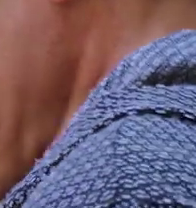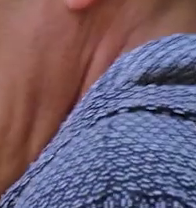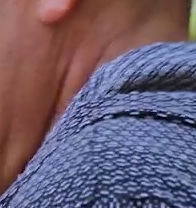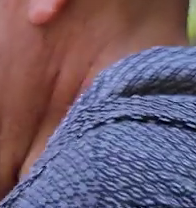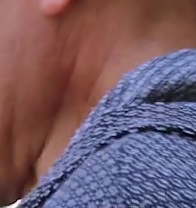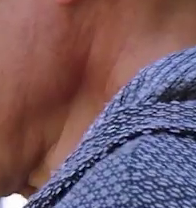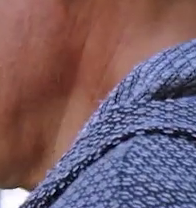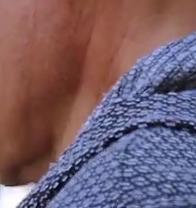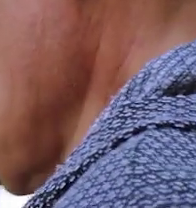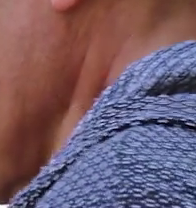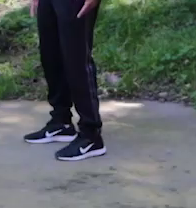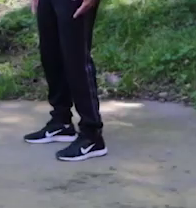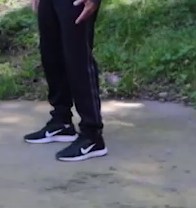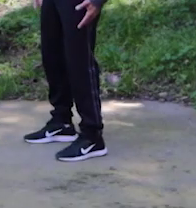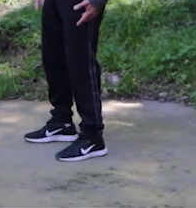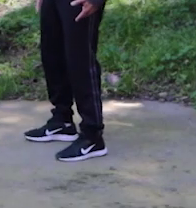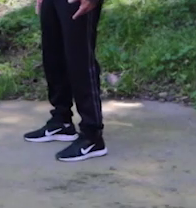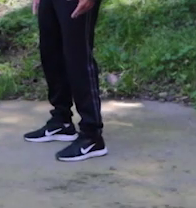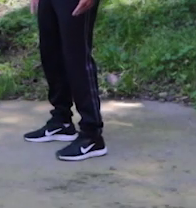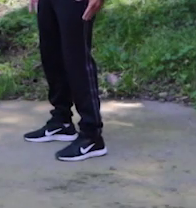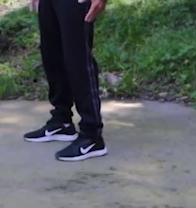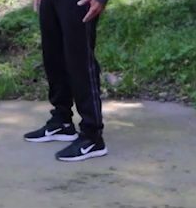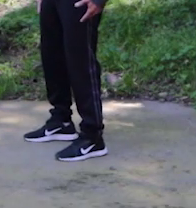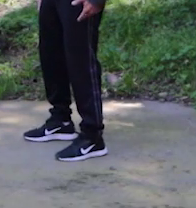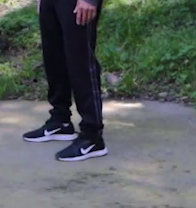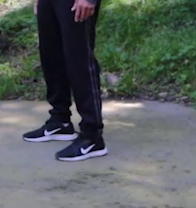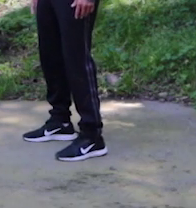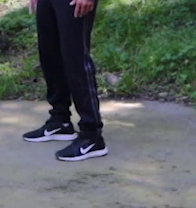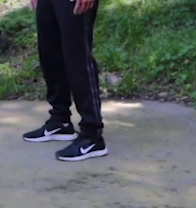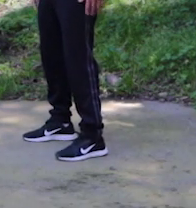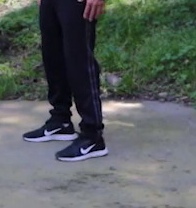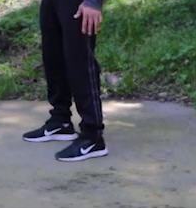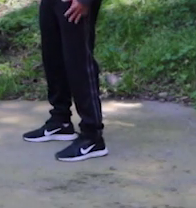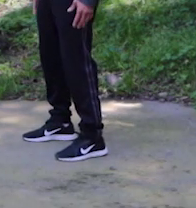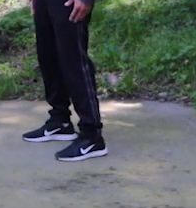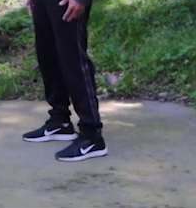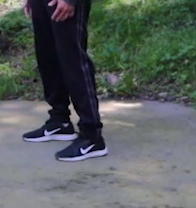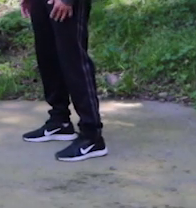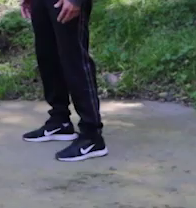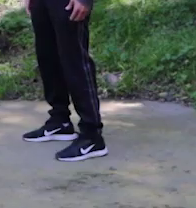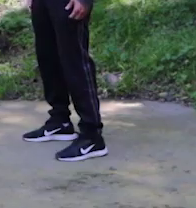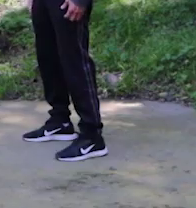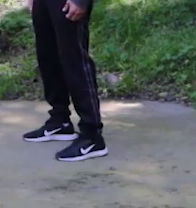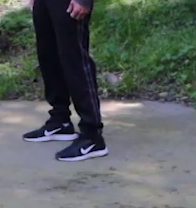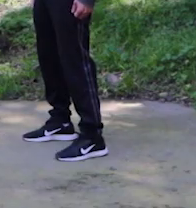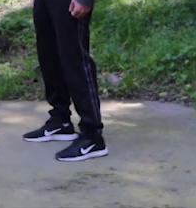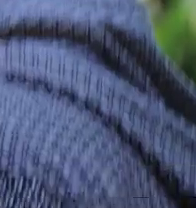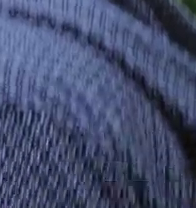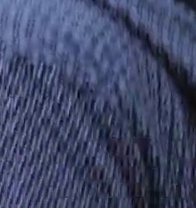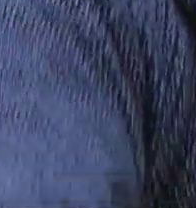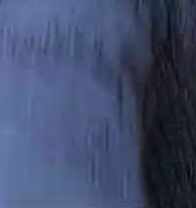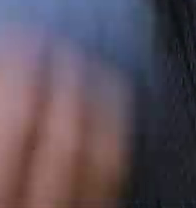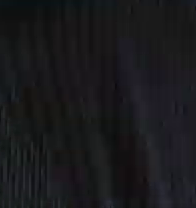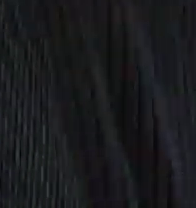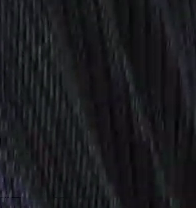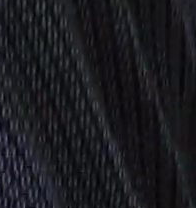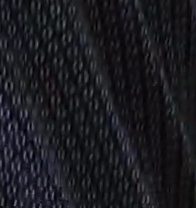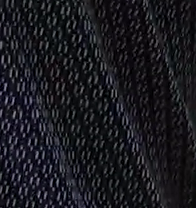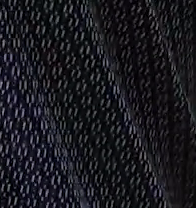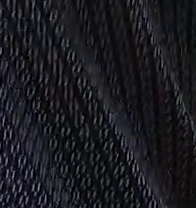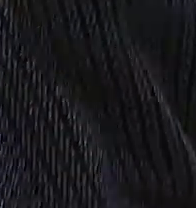nos vamos a parar. Vamos a abrir el compás de una forma que sintamos relajados. Y vamos a elevar los